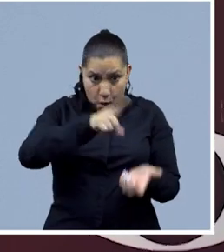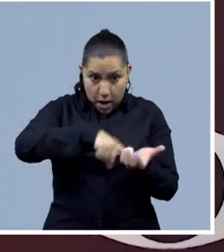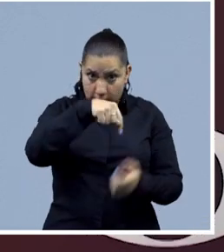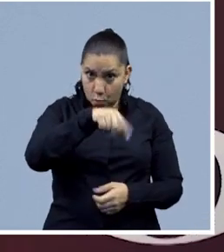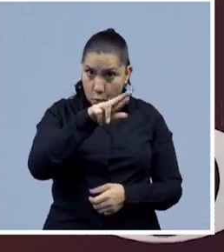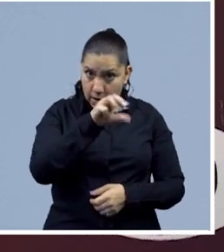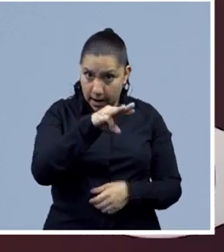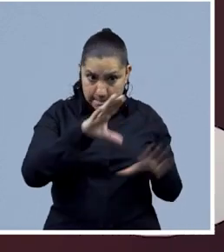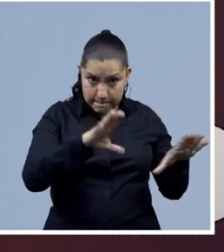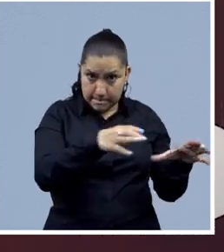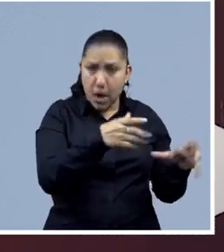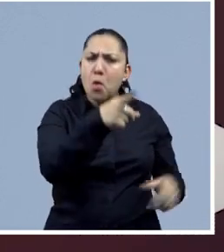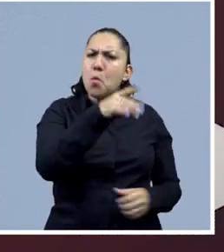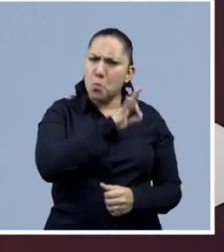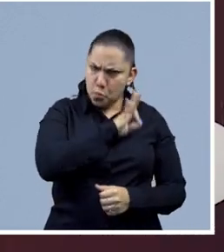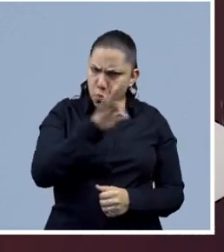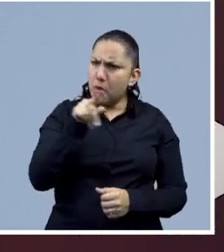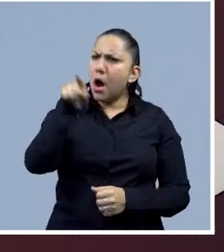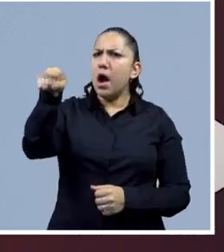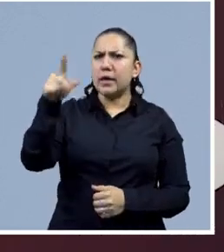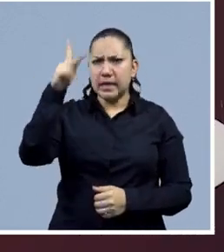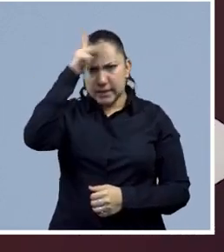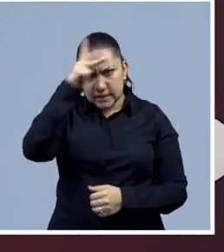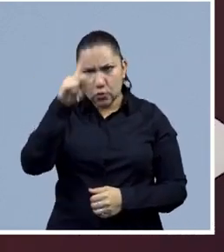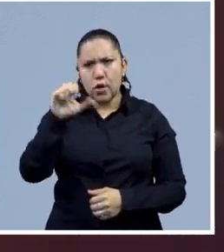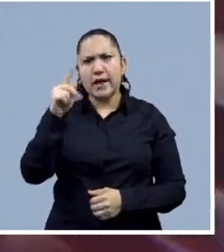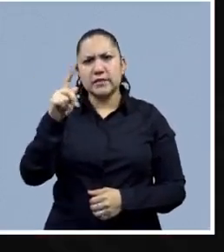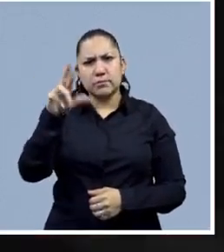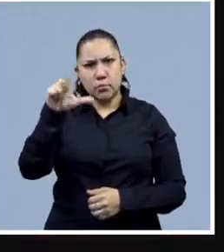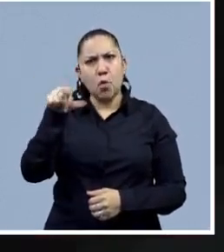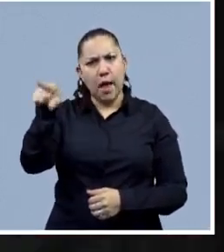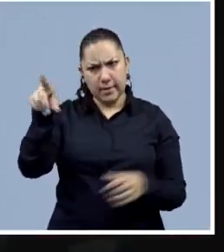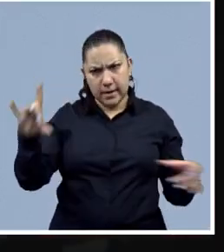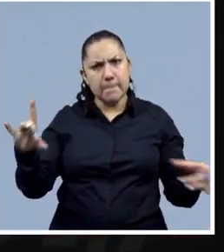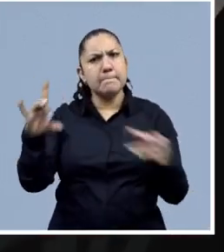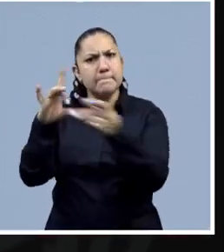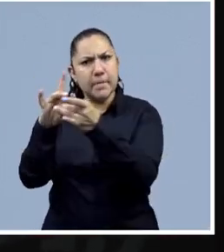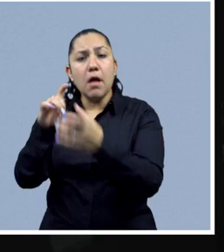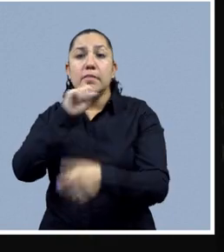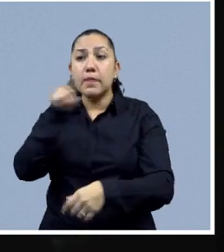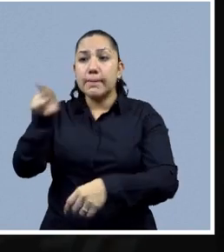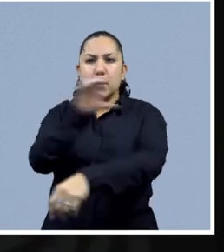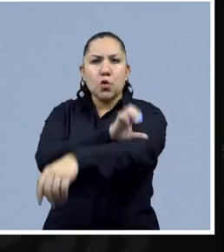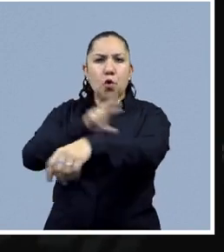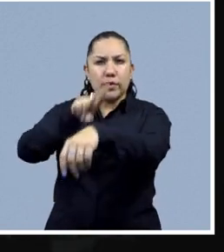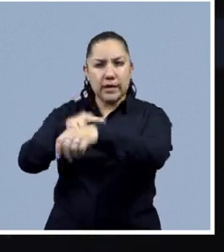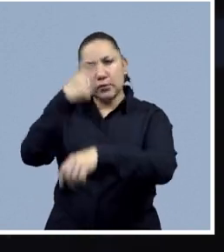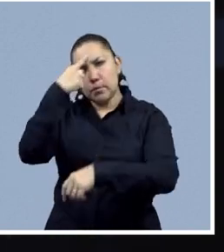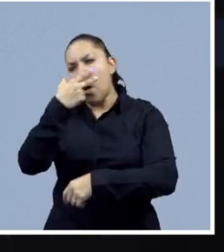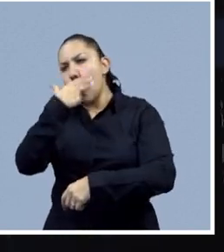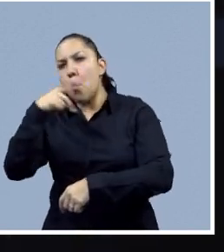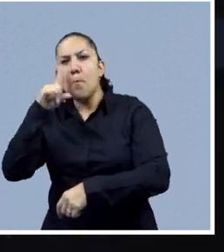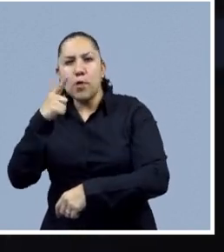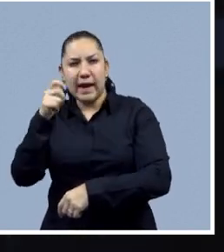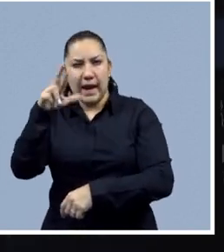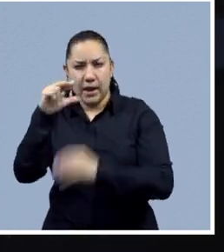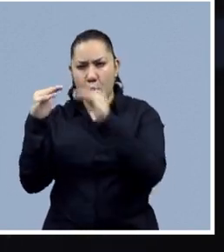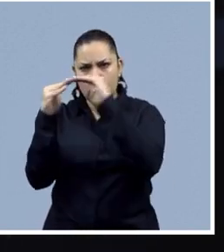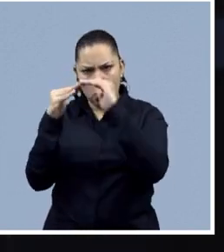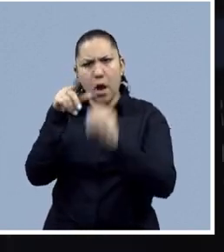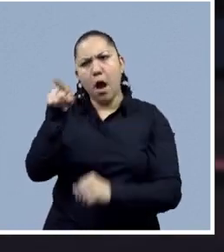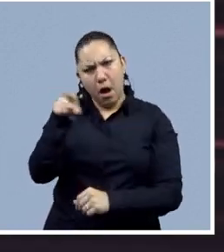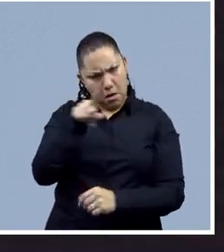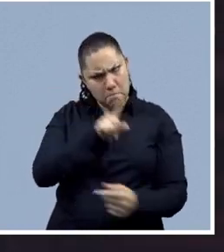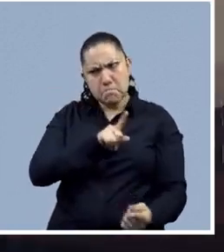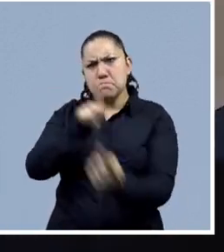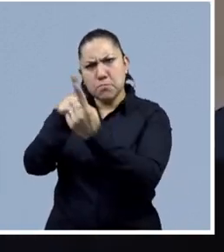universitaria, puedes acudir y buscar apoyo en el Espacio de Orientación y Atención Psicológica Espora y en la Coordinación para la Igualdad de Género UNAM.